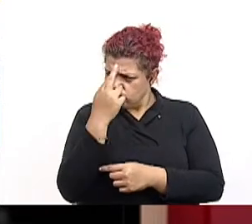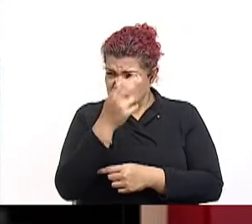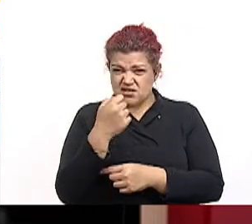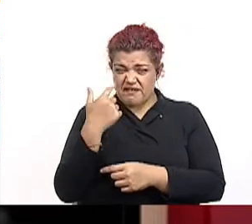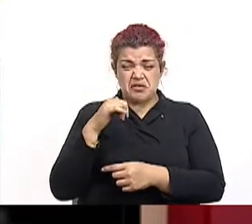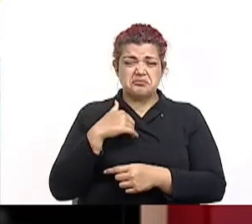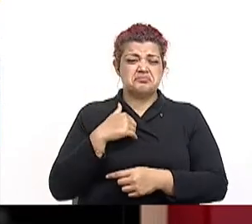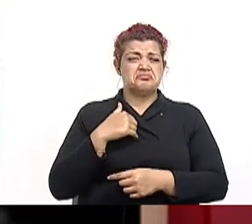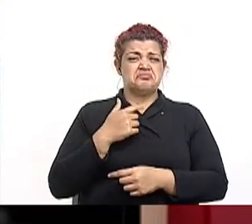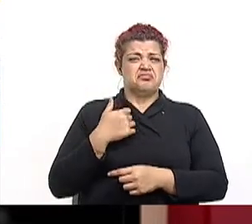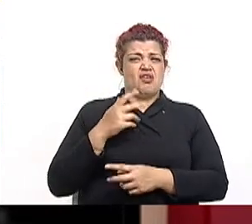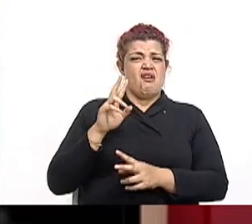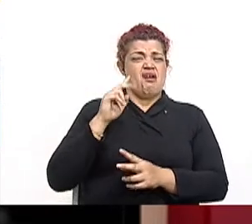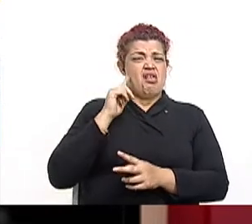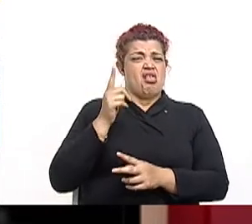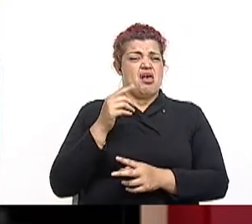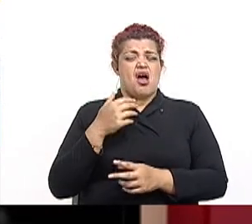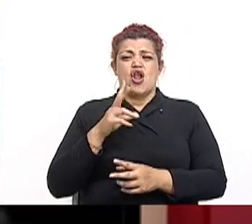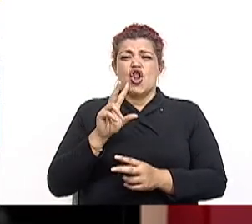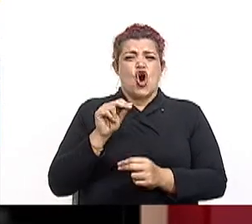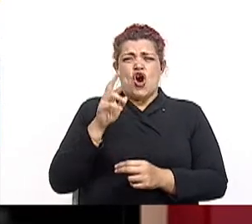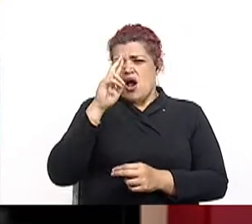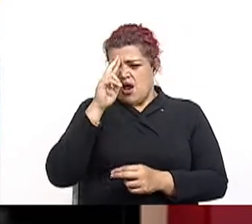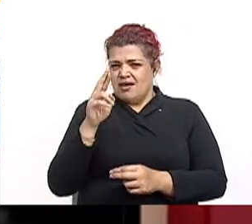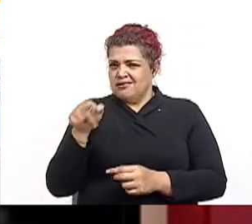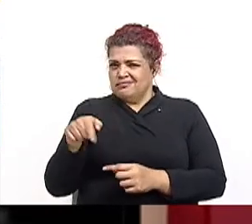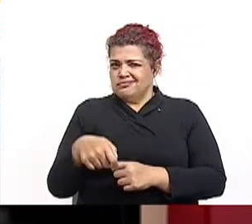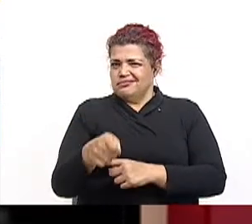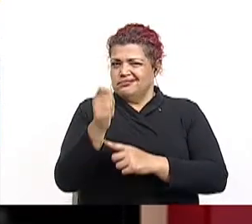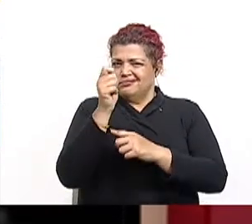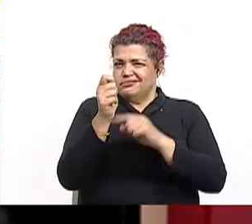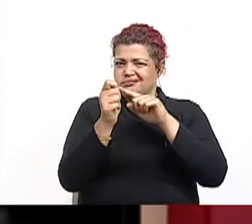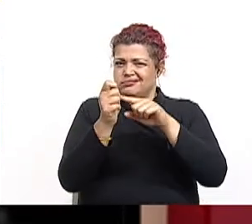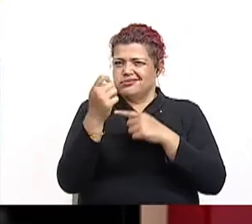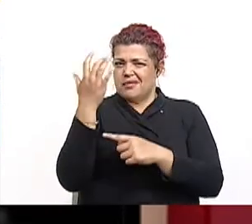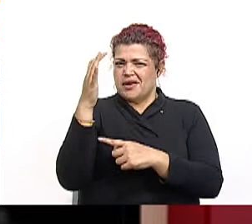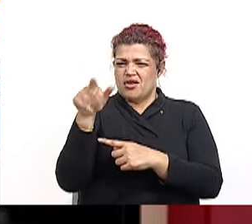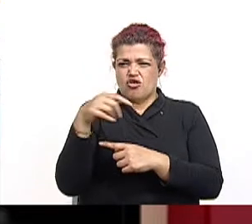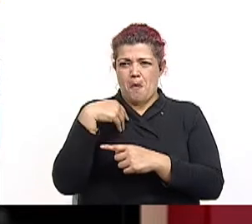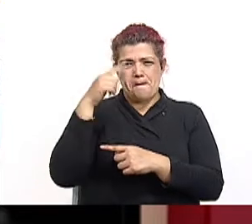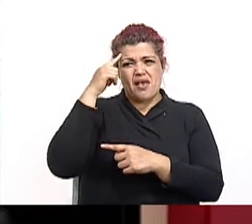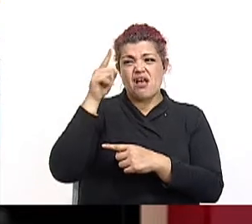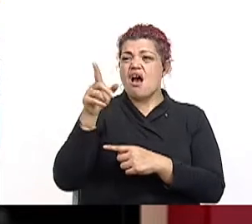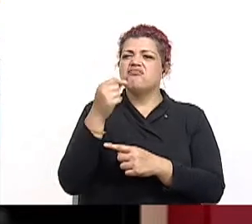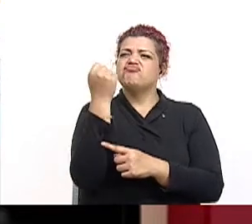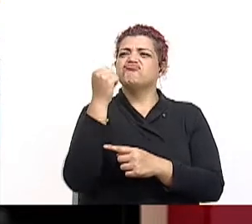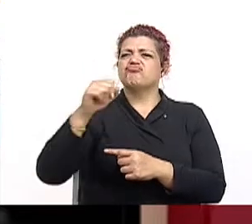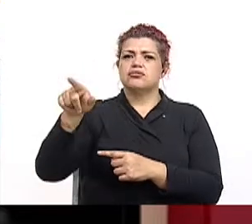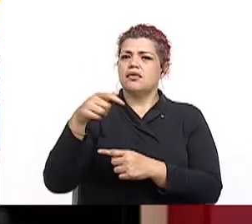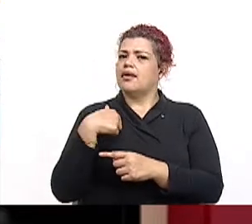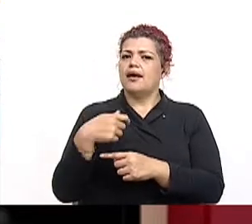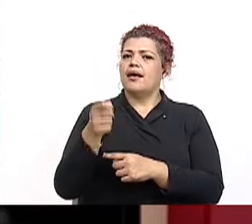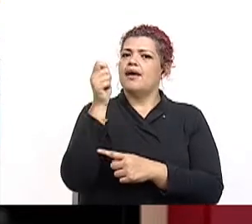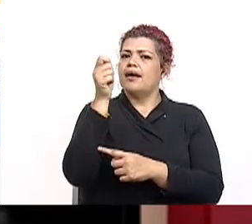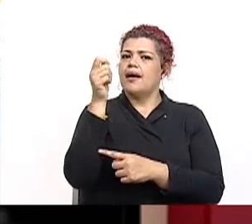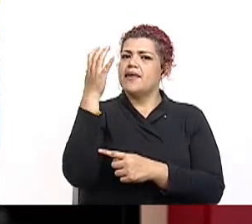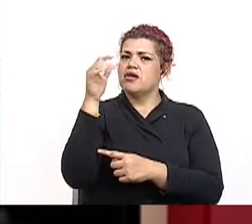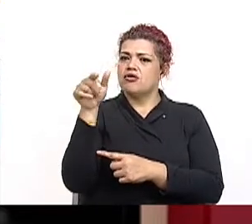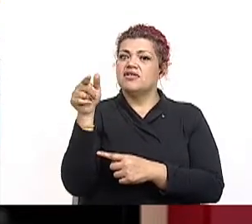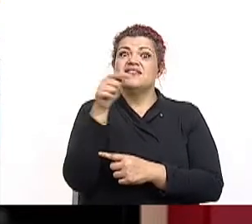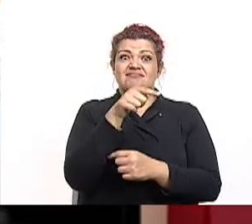intolerancia, de irrespeto o de descalificación al otro o a la otra por su forma de pensar, no solamente amarilla, sino que vamos a sacar